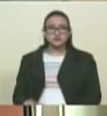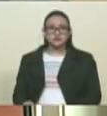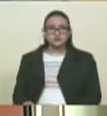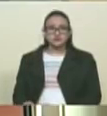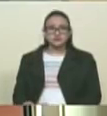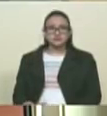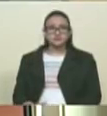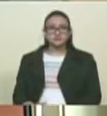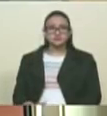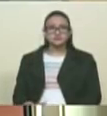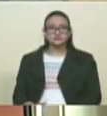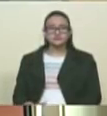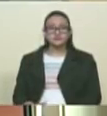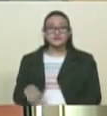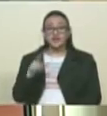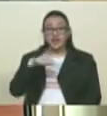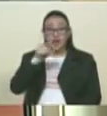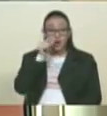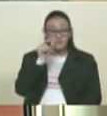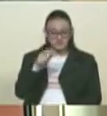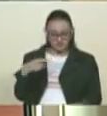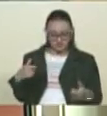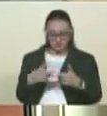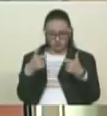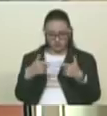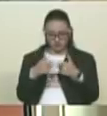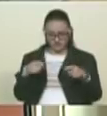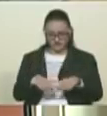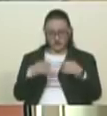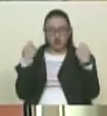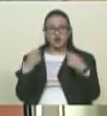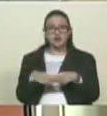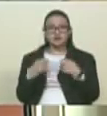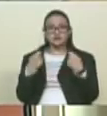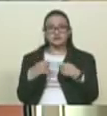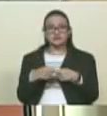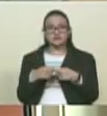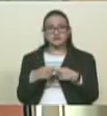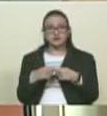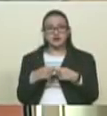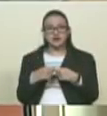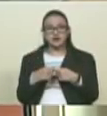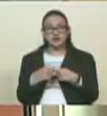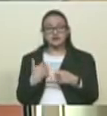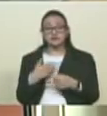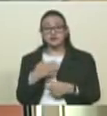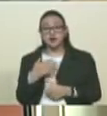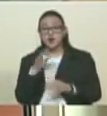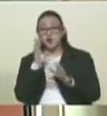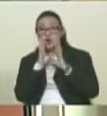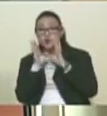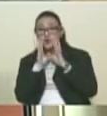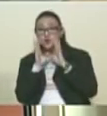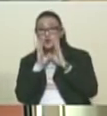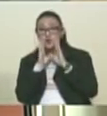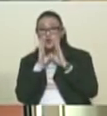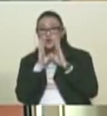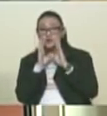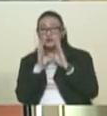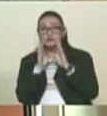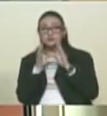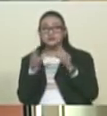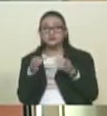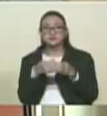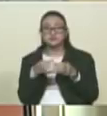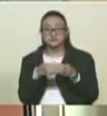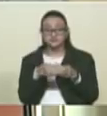que Bonsai de Hitler daba diariamente con razón de la violencia, basta con ver la confesión de parte que hizo junto a su conmilitón, el